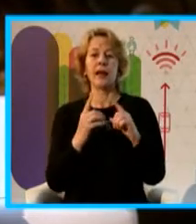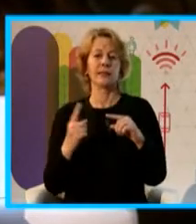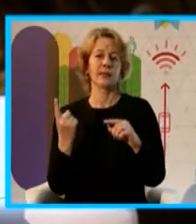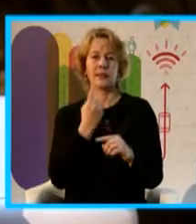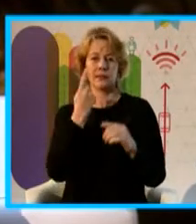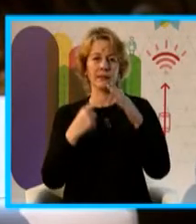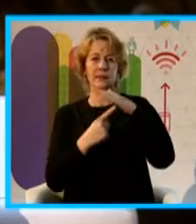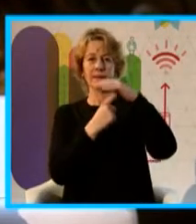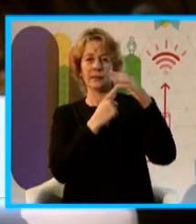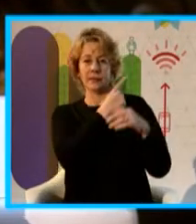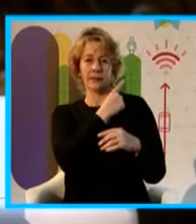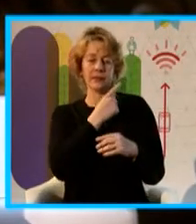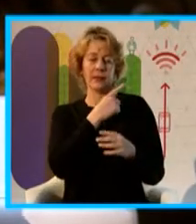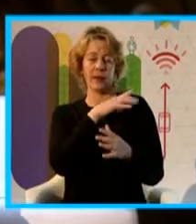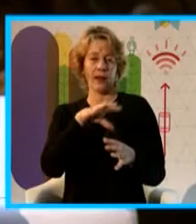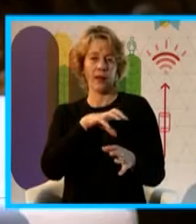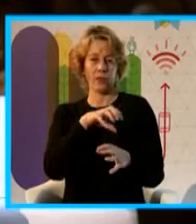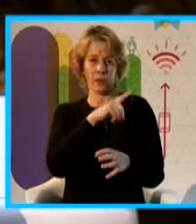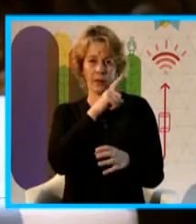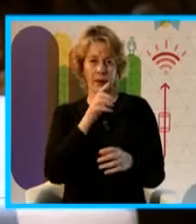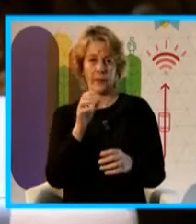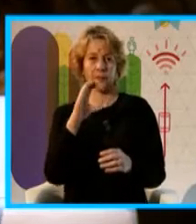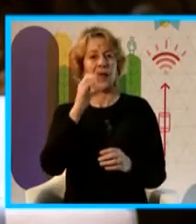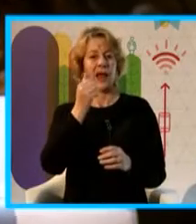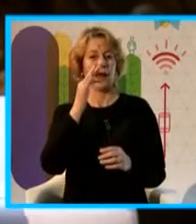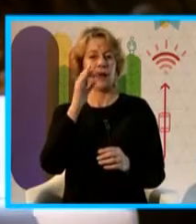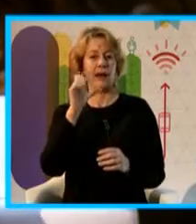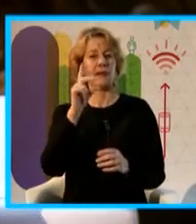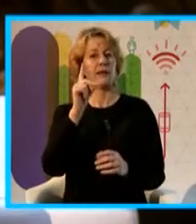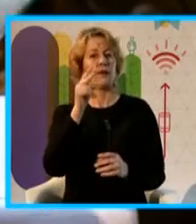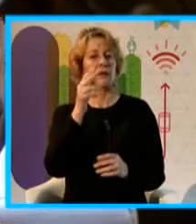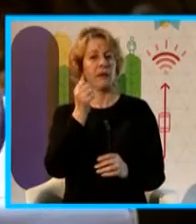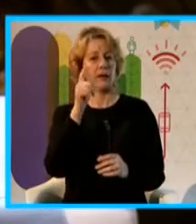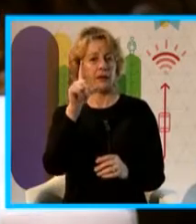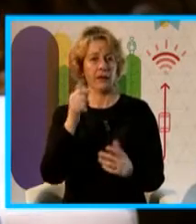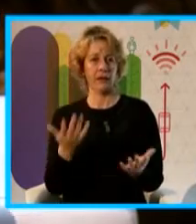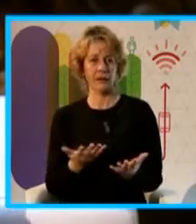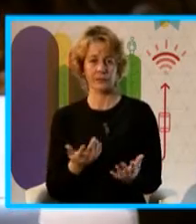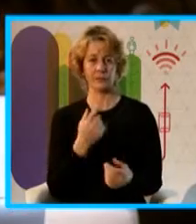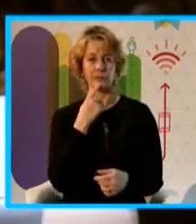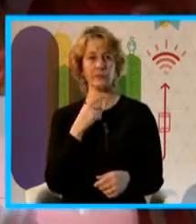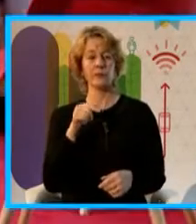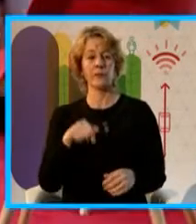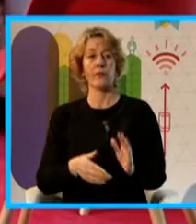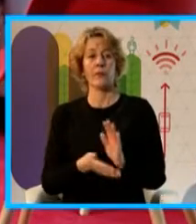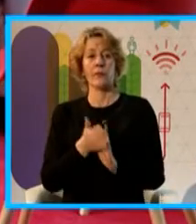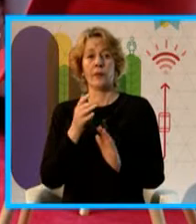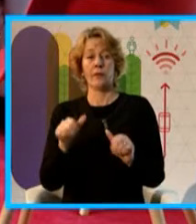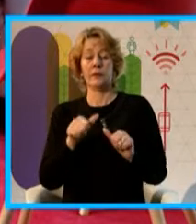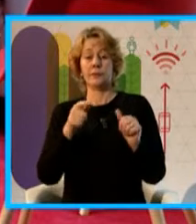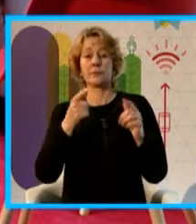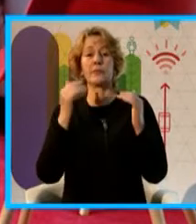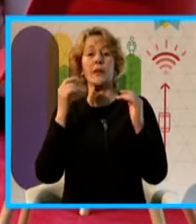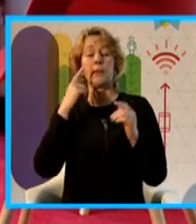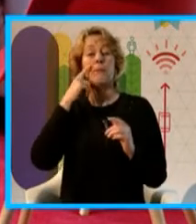También se hizo el plan maestro, o se está haciendo el plan maestro del 18 de julio. Ustedes lo pueden ver cuando salgan de aquí del palacio municipal.